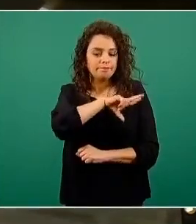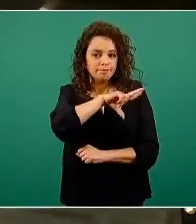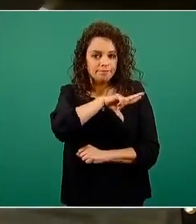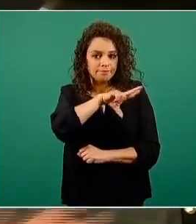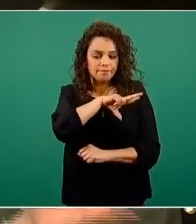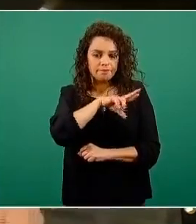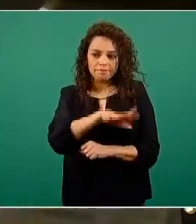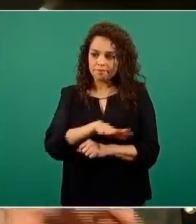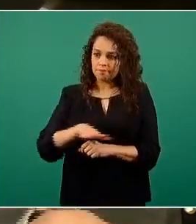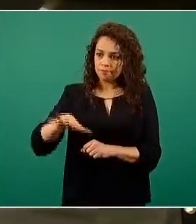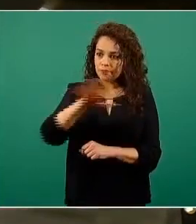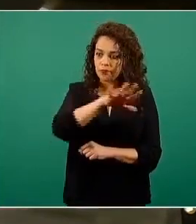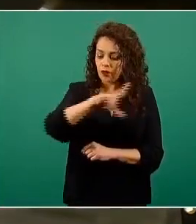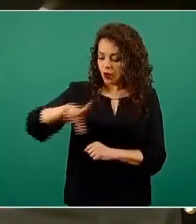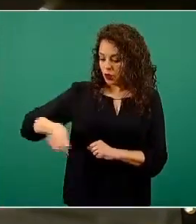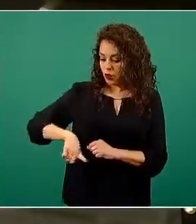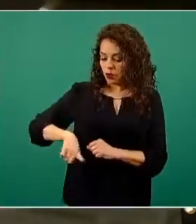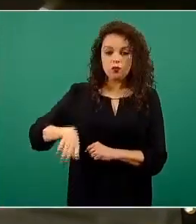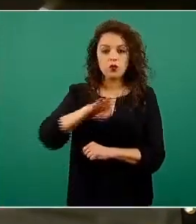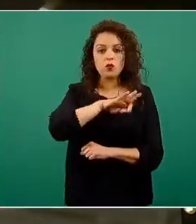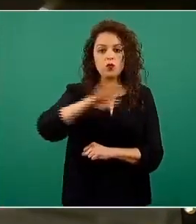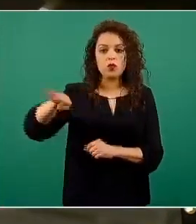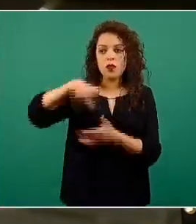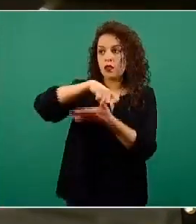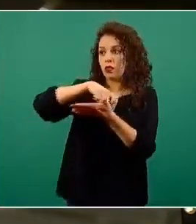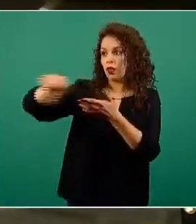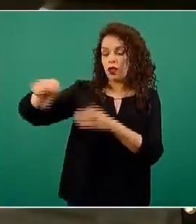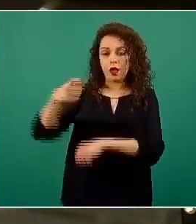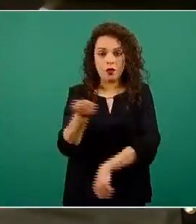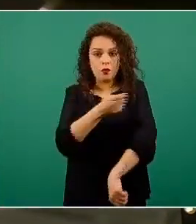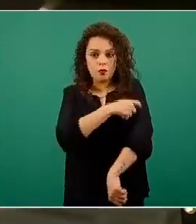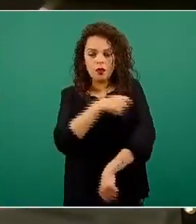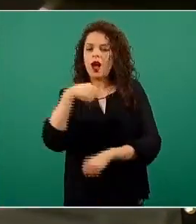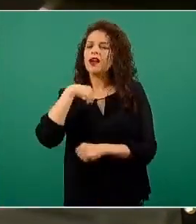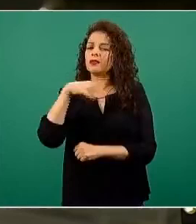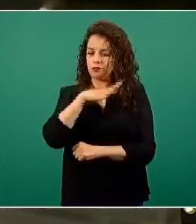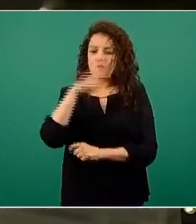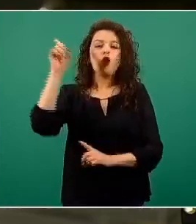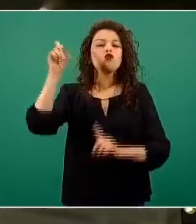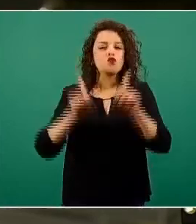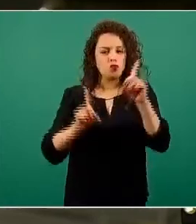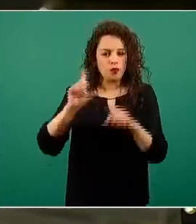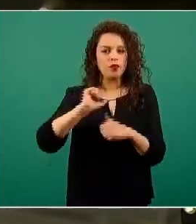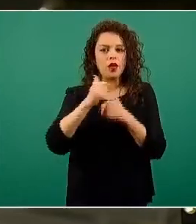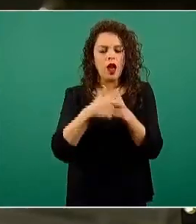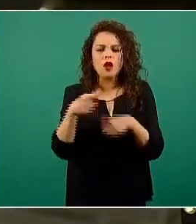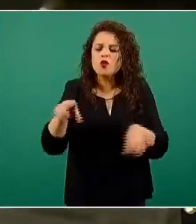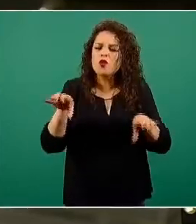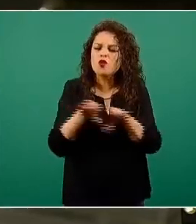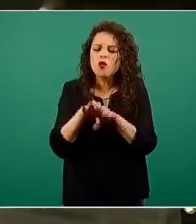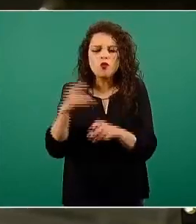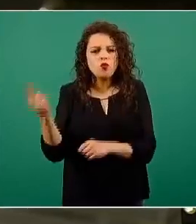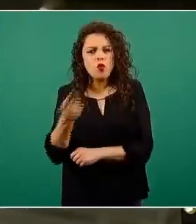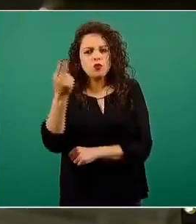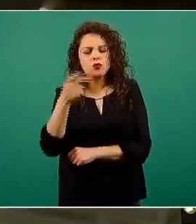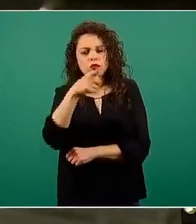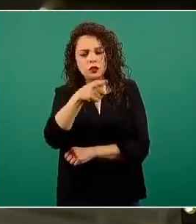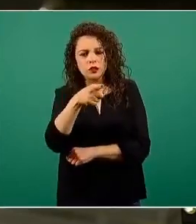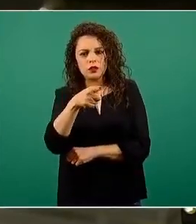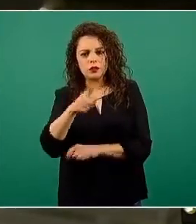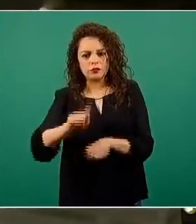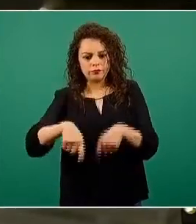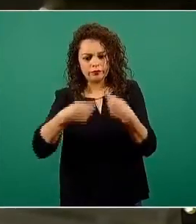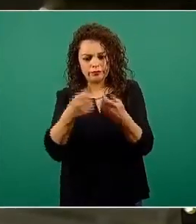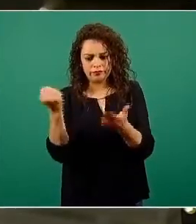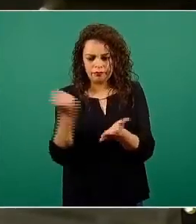y los gobiernos pueden adquirir las vacunas, tengo algunas dudas. ¿Cómo van a certificar ustedes, Secretaría de